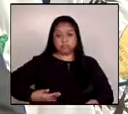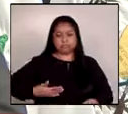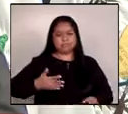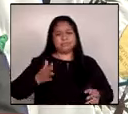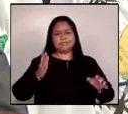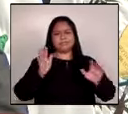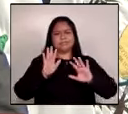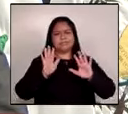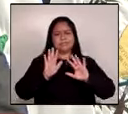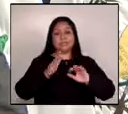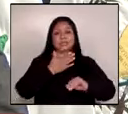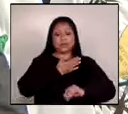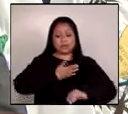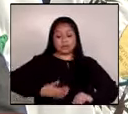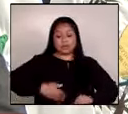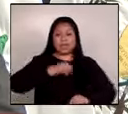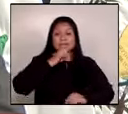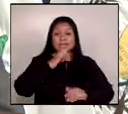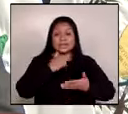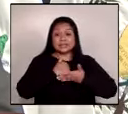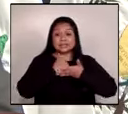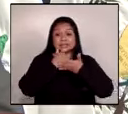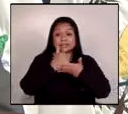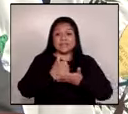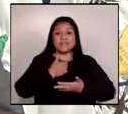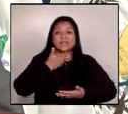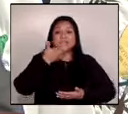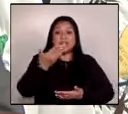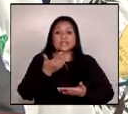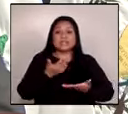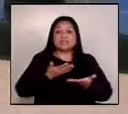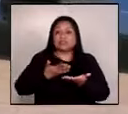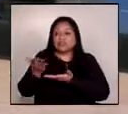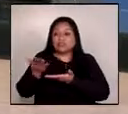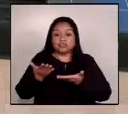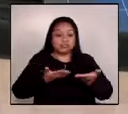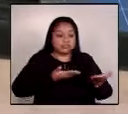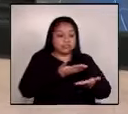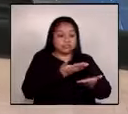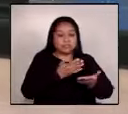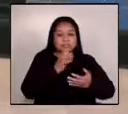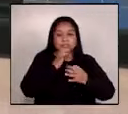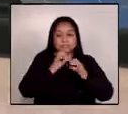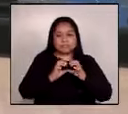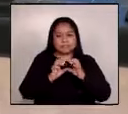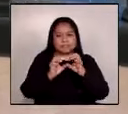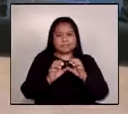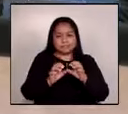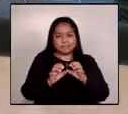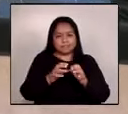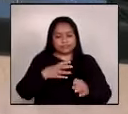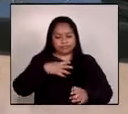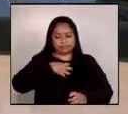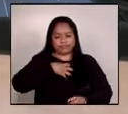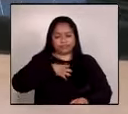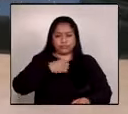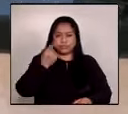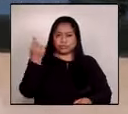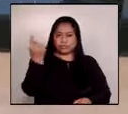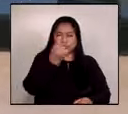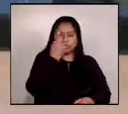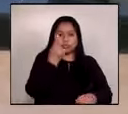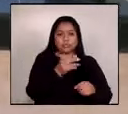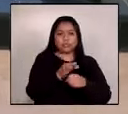es su facilitador. Es un esfuerzo que le pertenece a todo el pueblo de